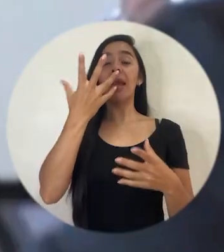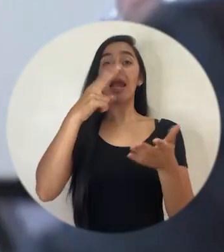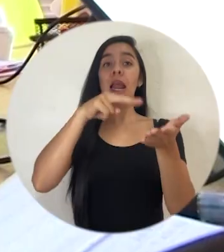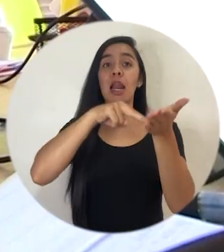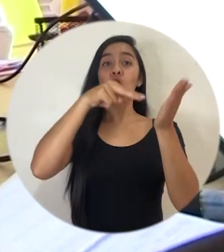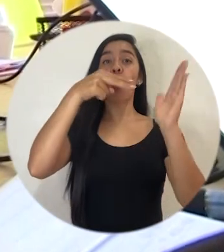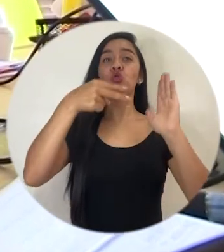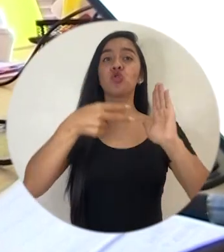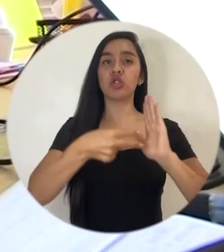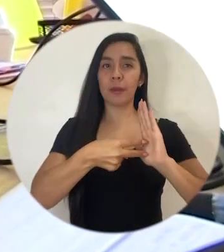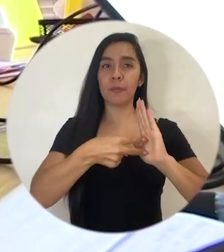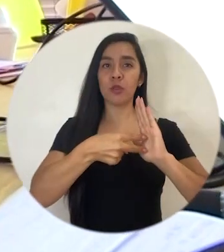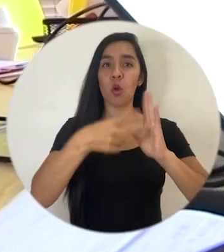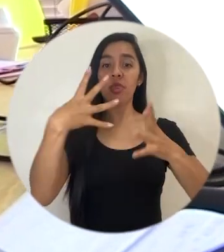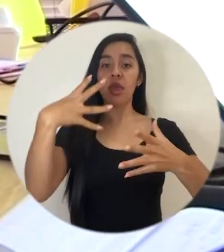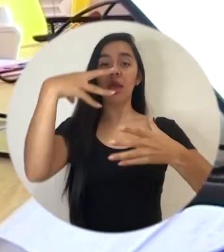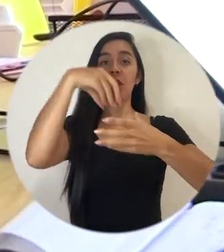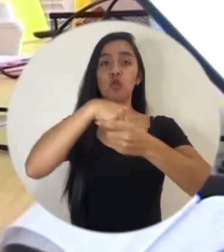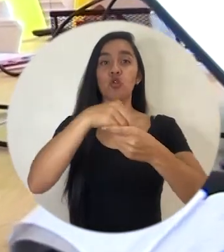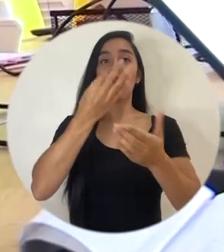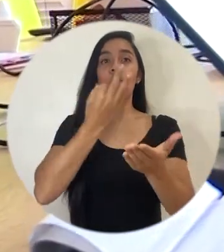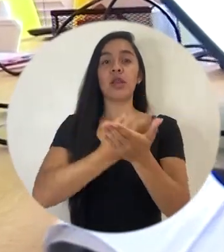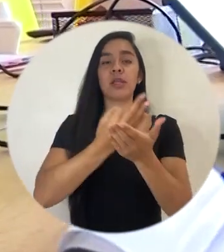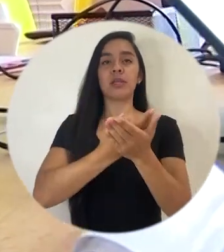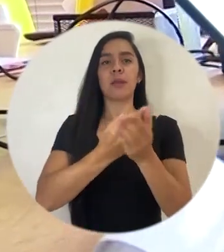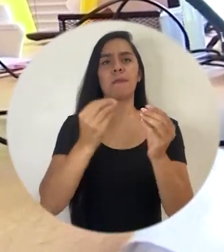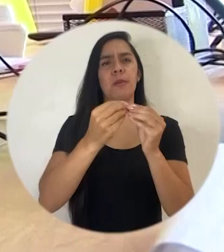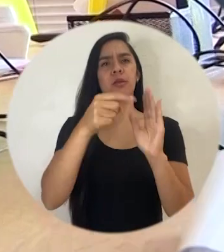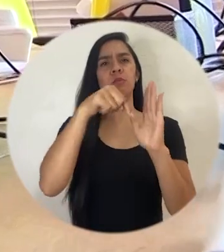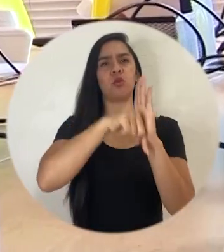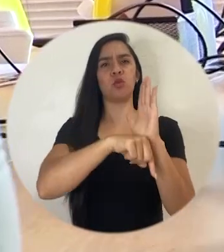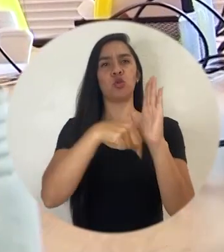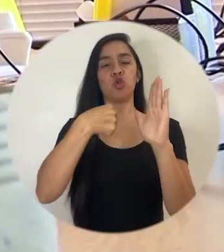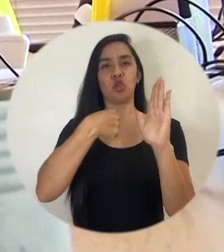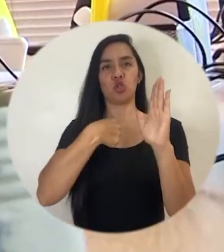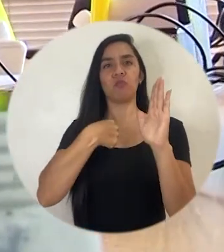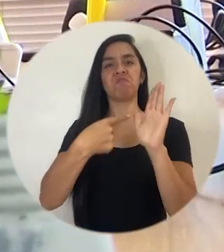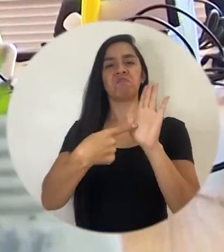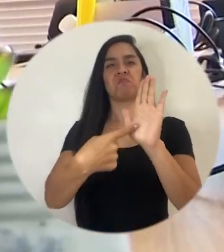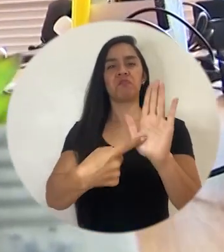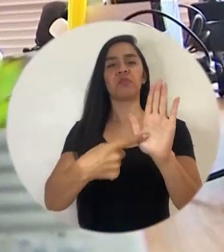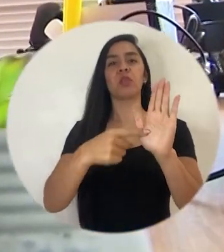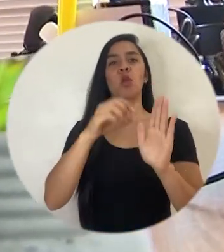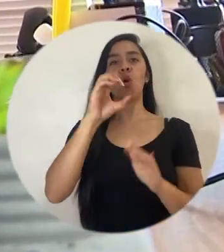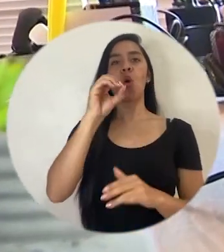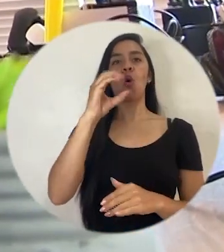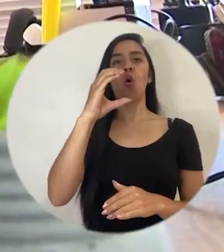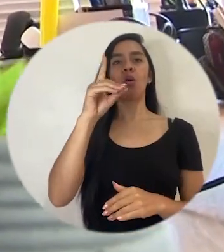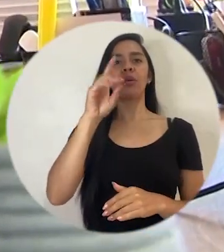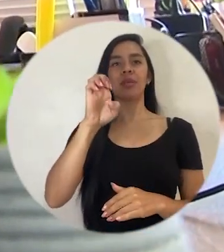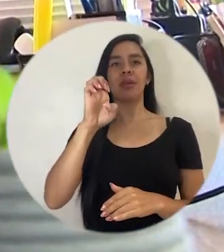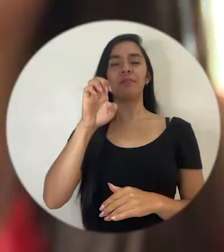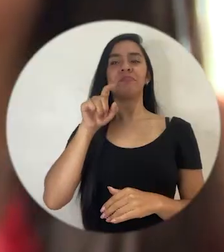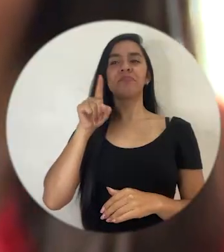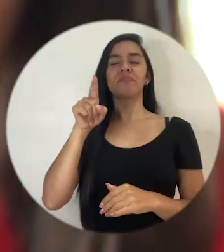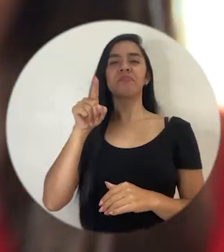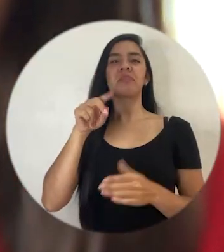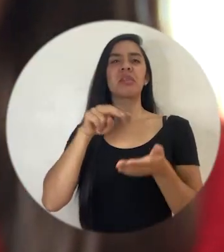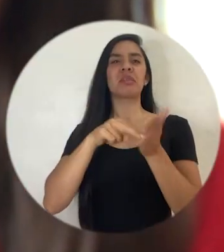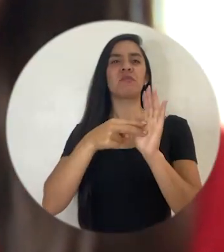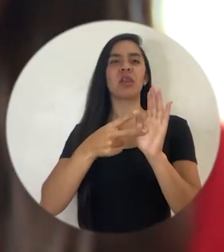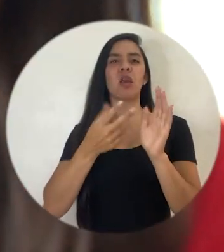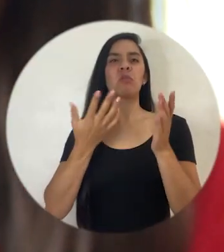financiera es muchísimo más amplio. Aquí me permití rescatar la definición que la OCDE da sobre inclusión